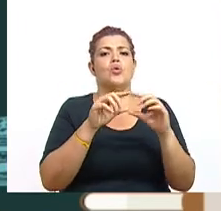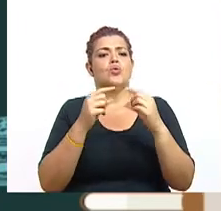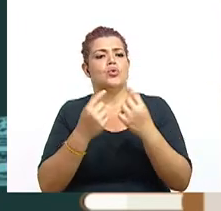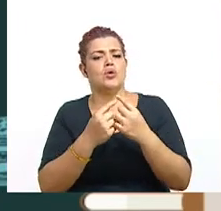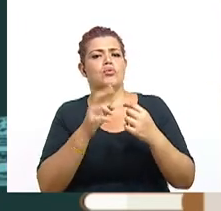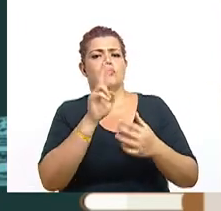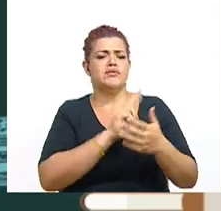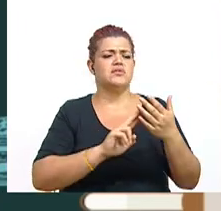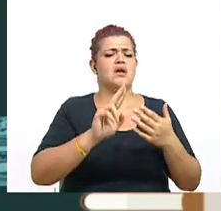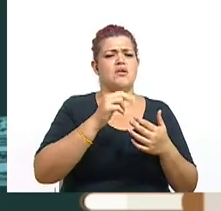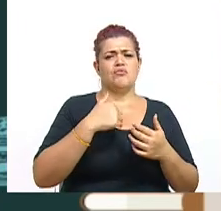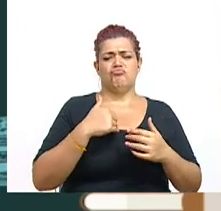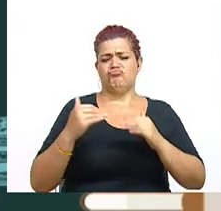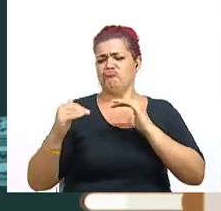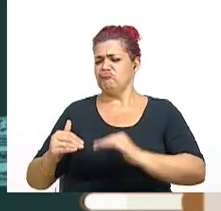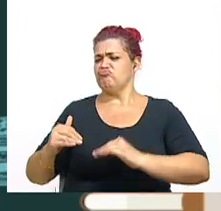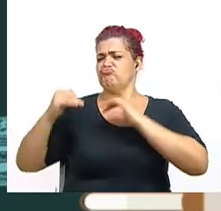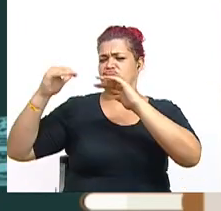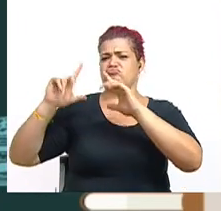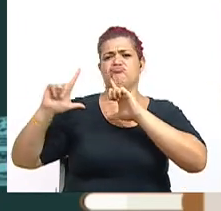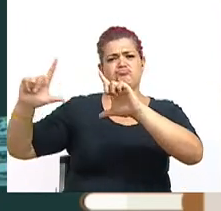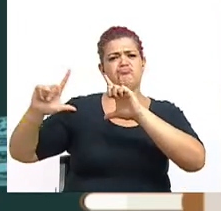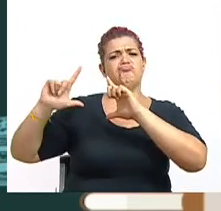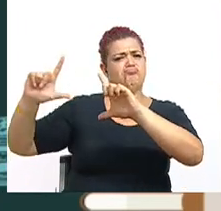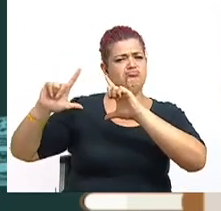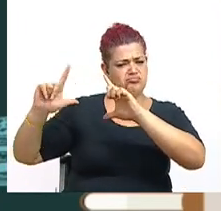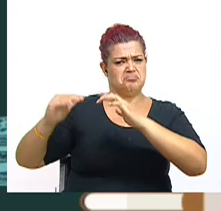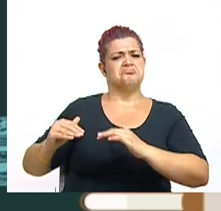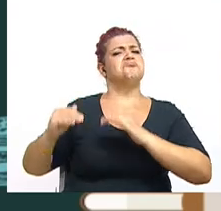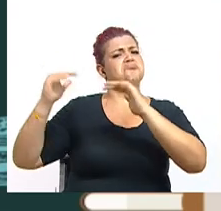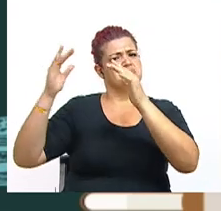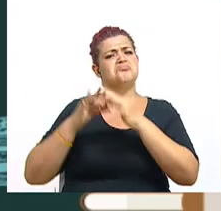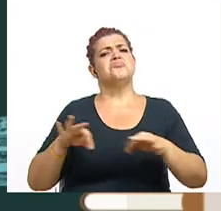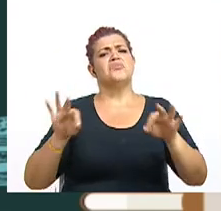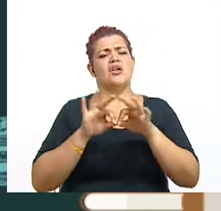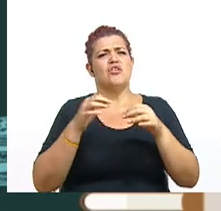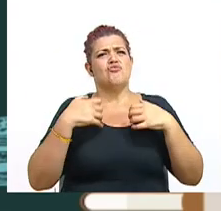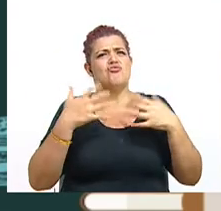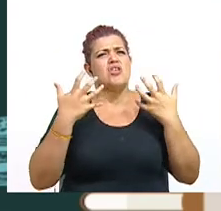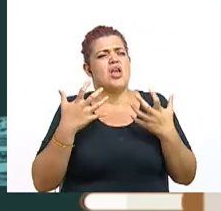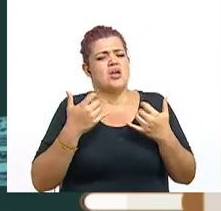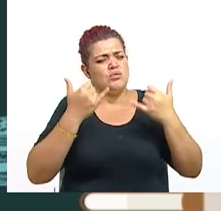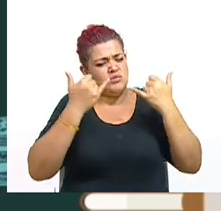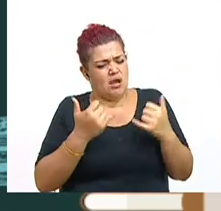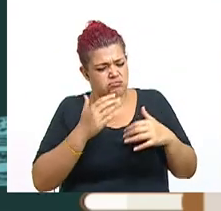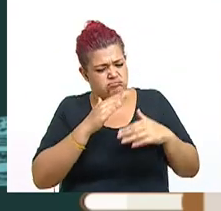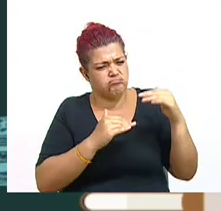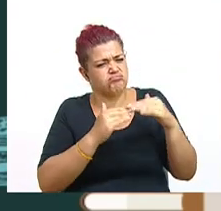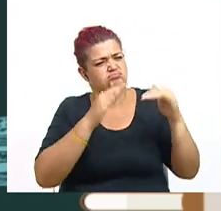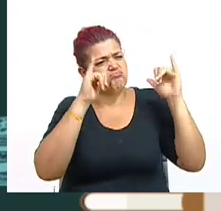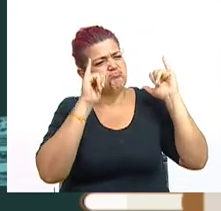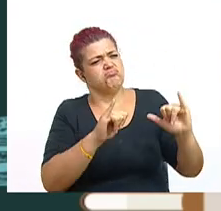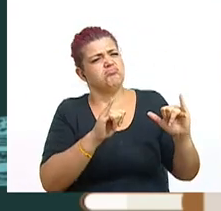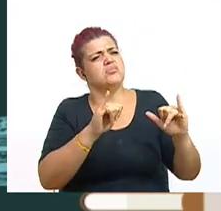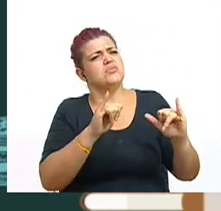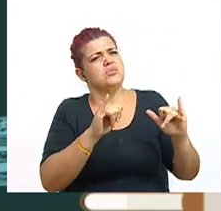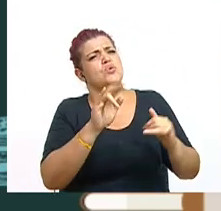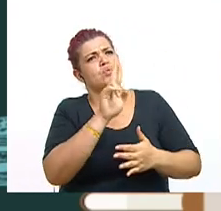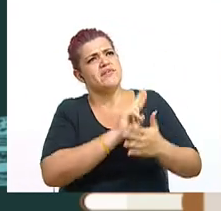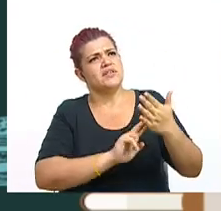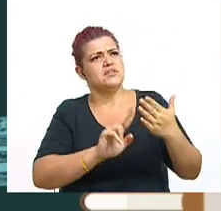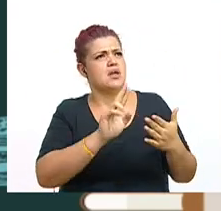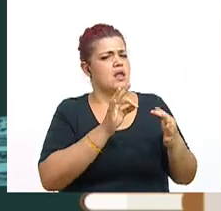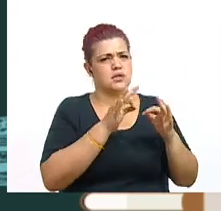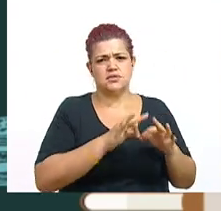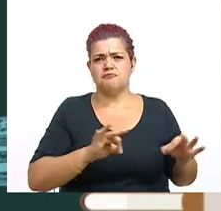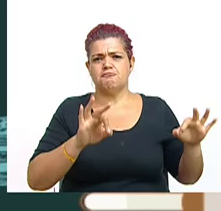honoris causa. Mi sueño consistía en la consolidación de una Universidad de Costa Rica como punto fundamental de su programa